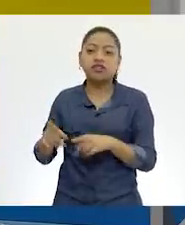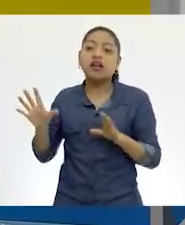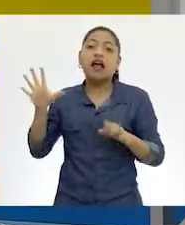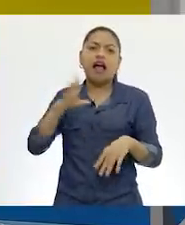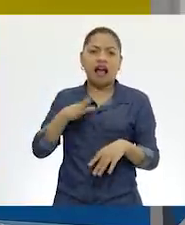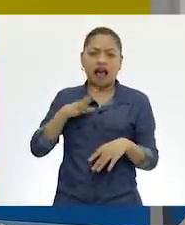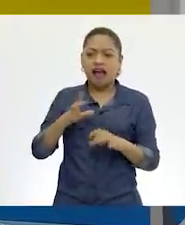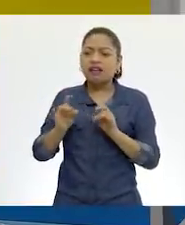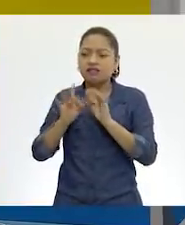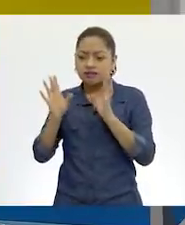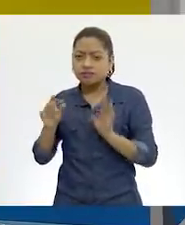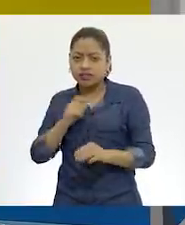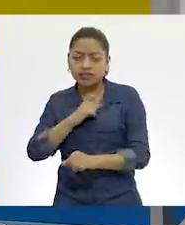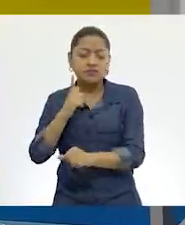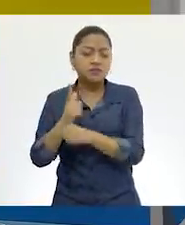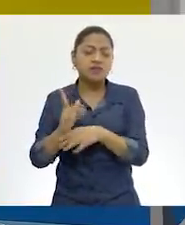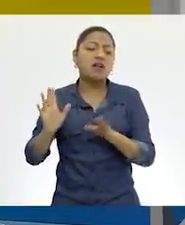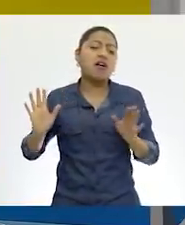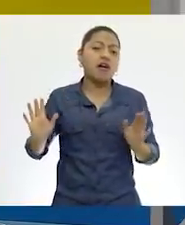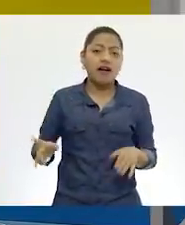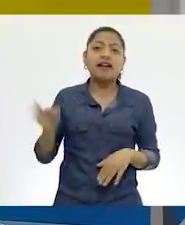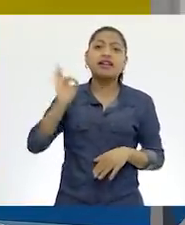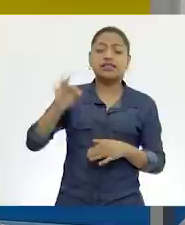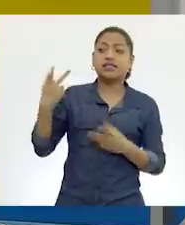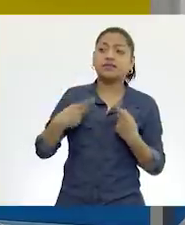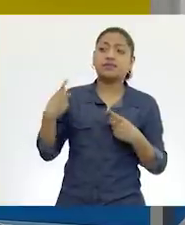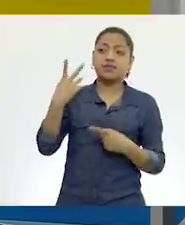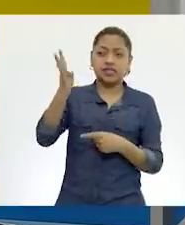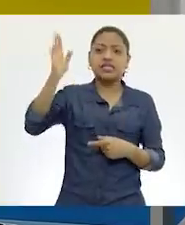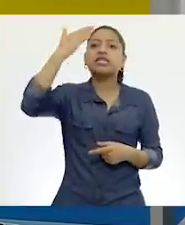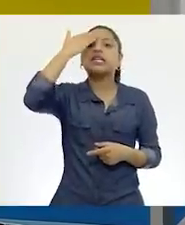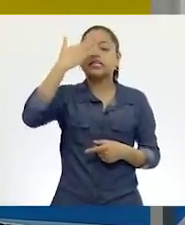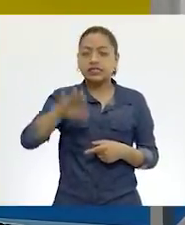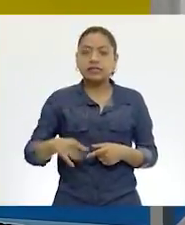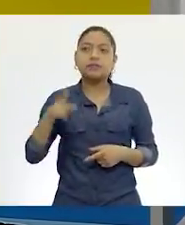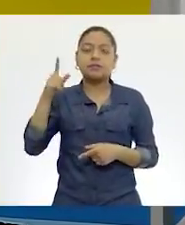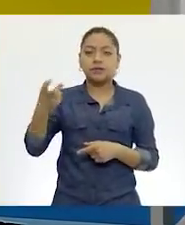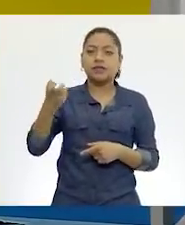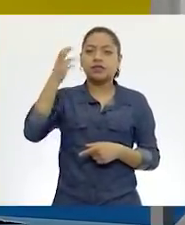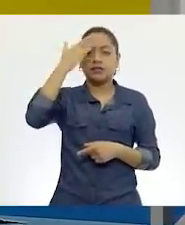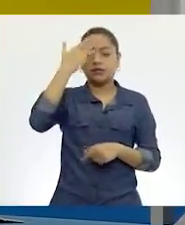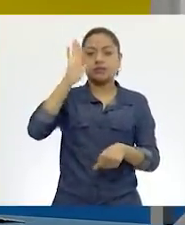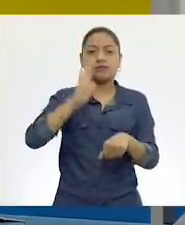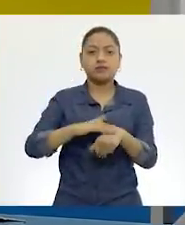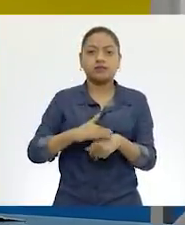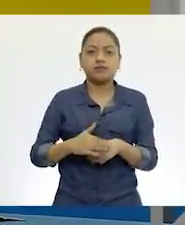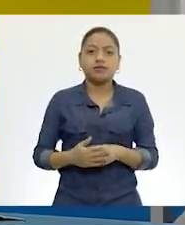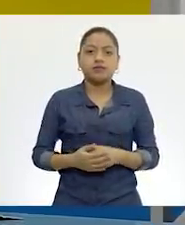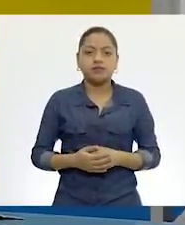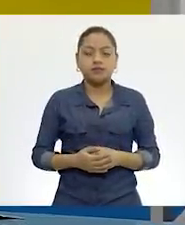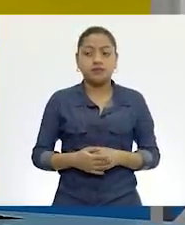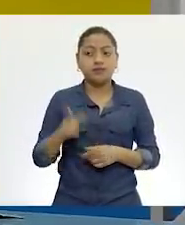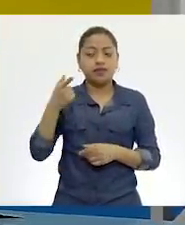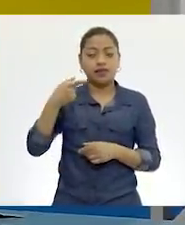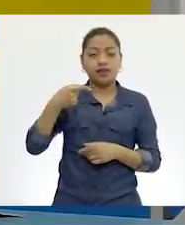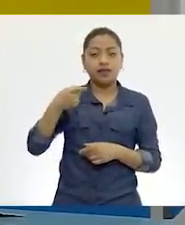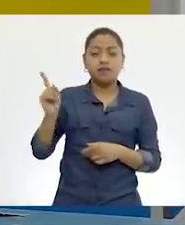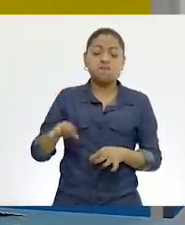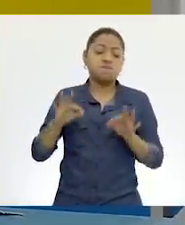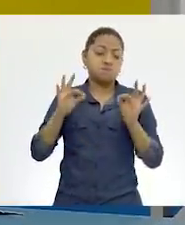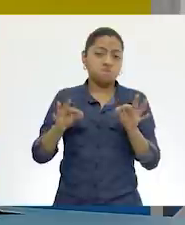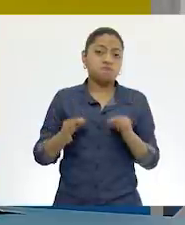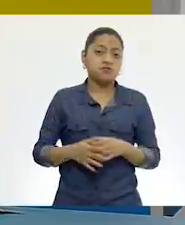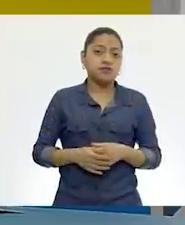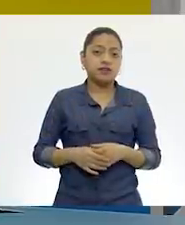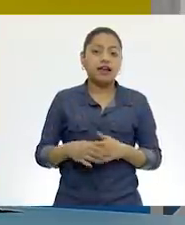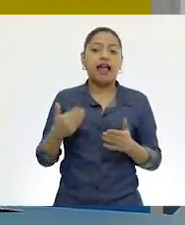ciertas fechas. Entonces, quizá estas personas tengan esos datos muy precisos para contarnos antes